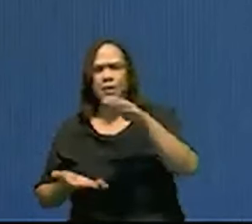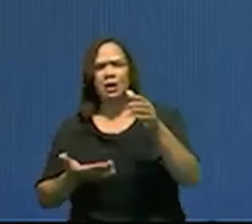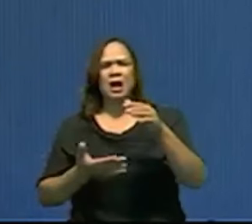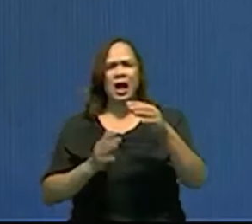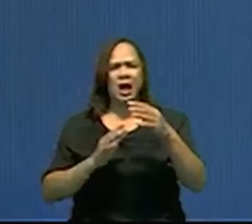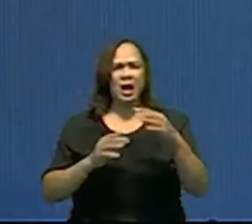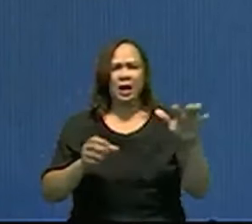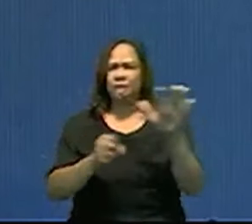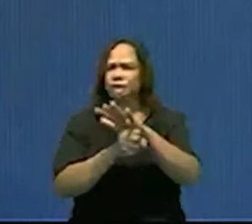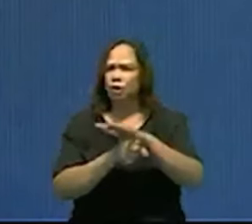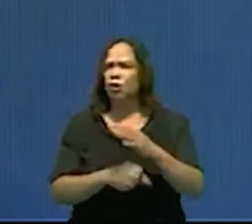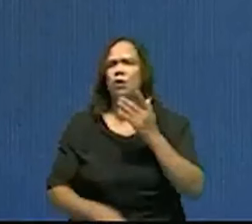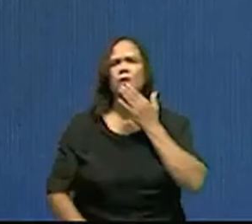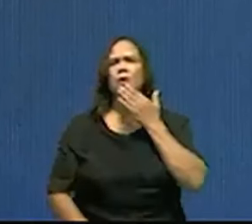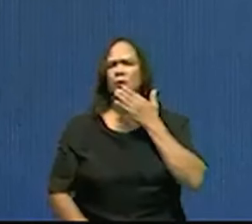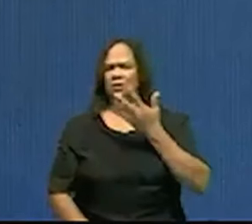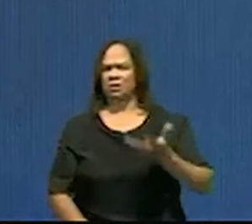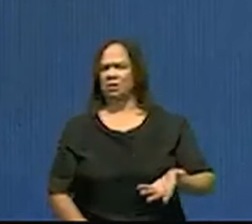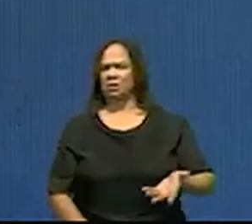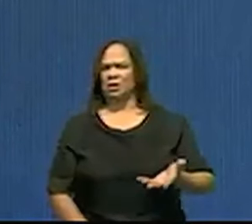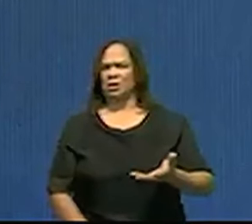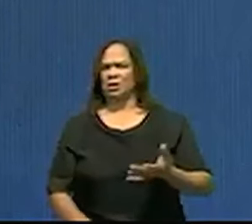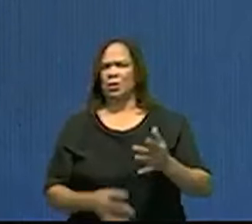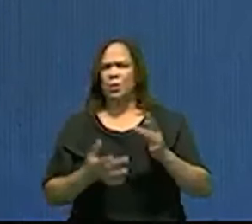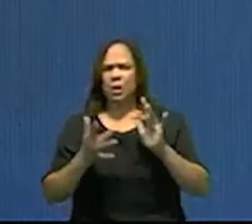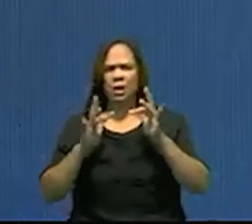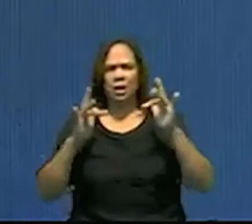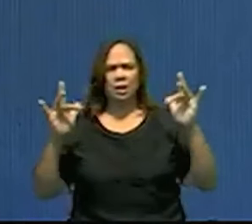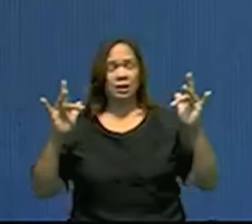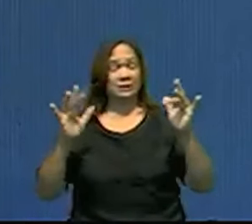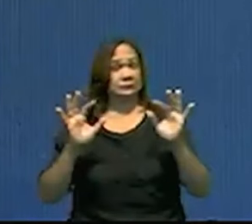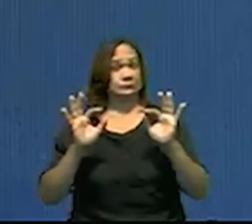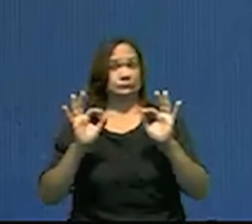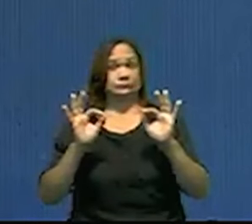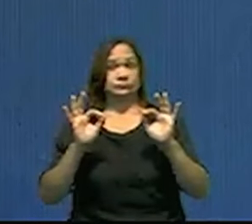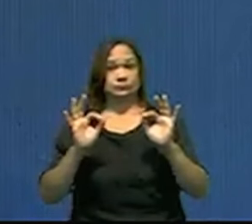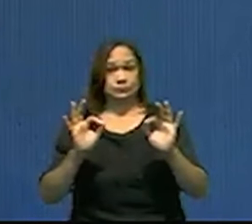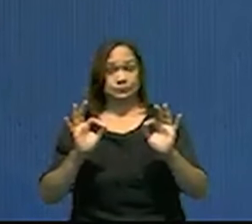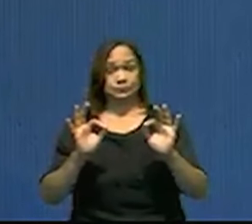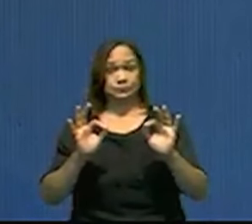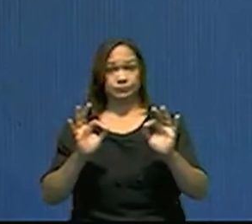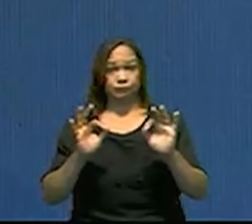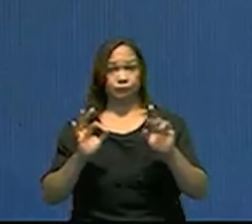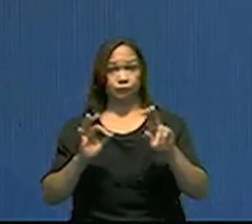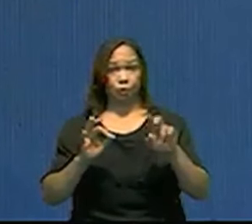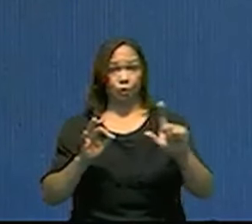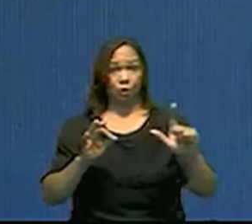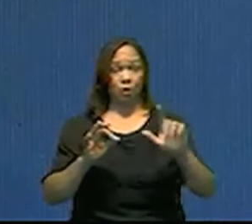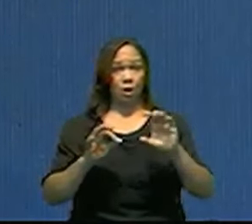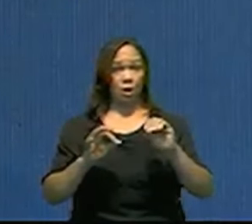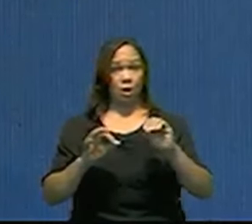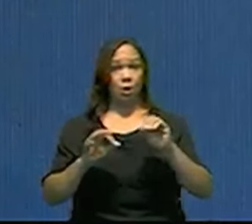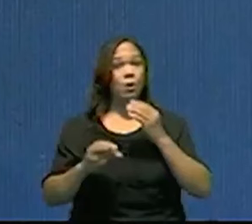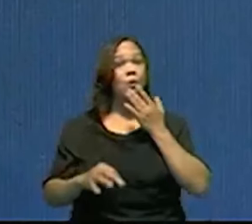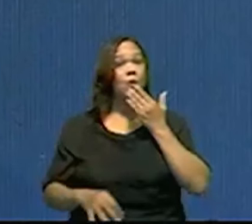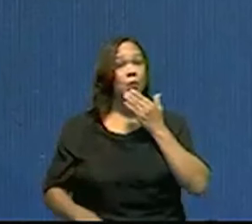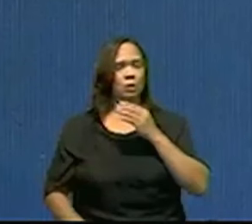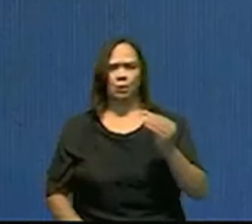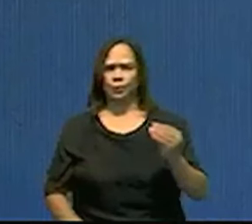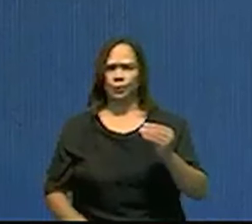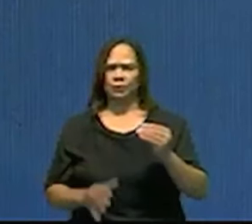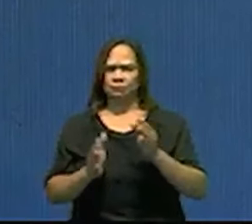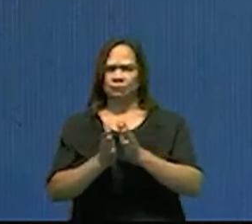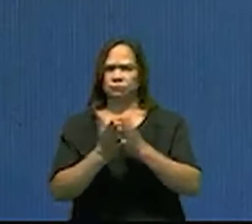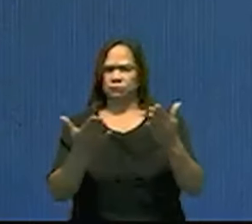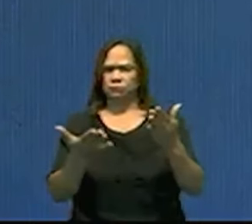color, con una calidad muy buena, y esas memorias